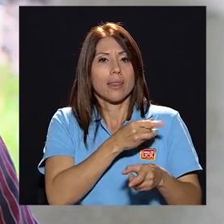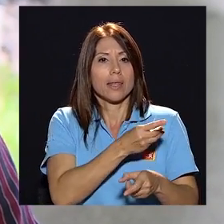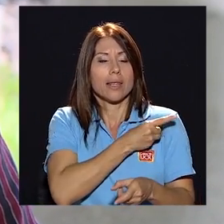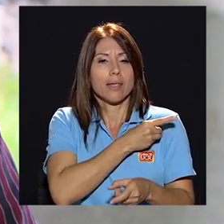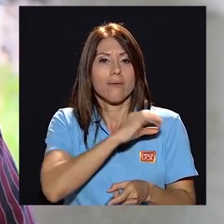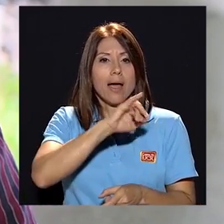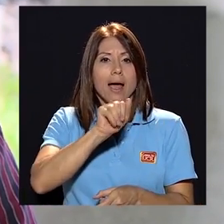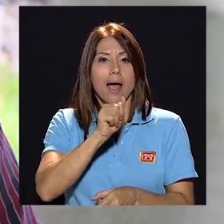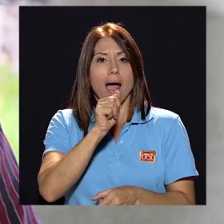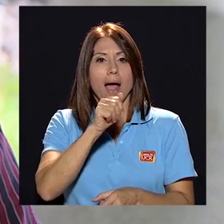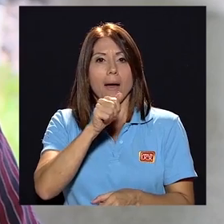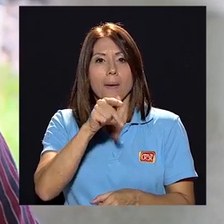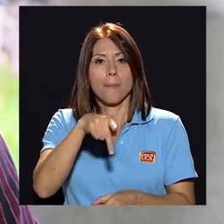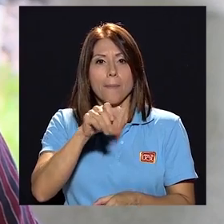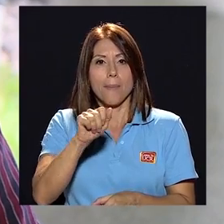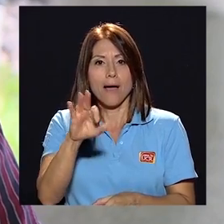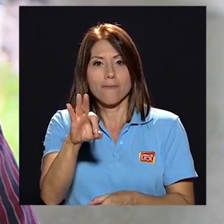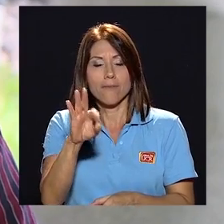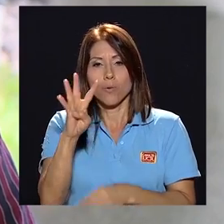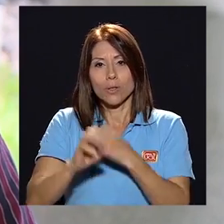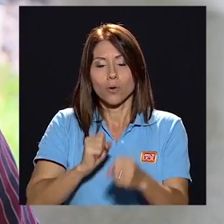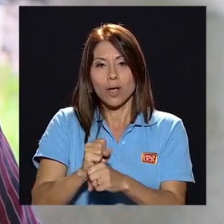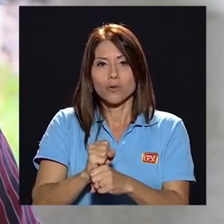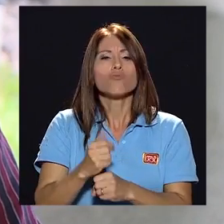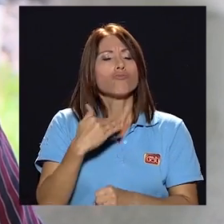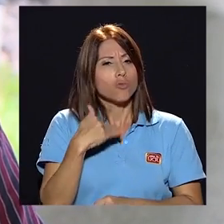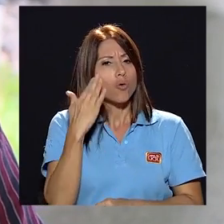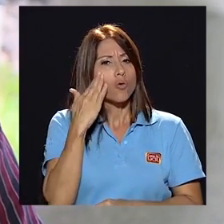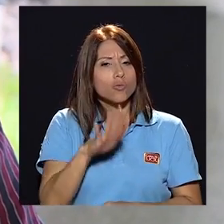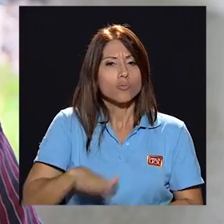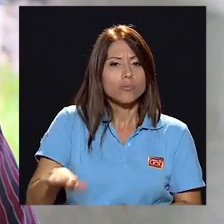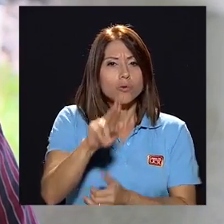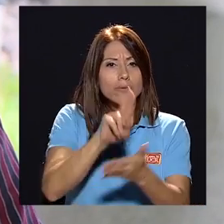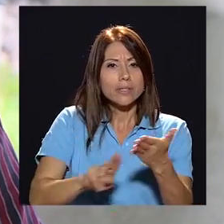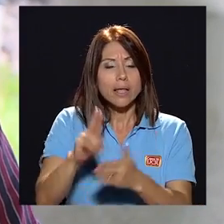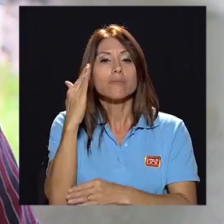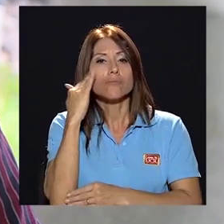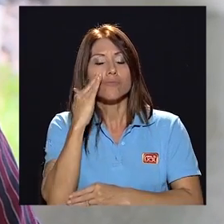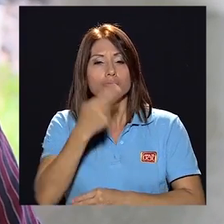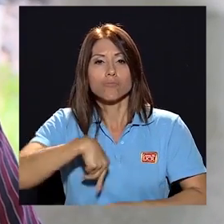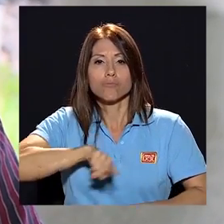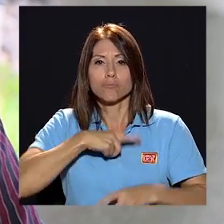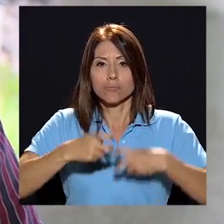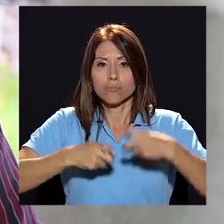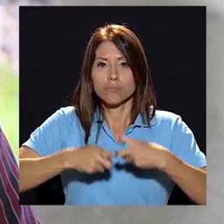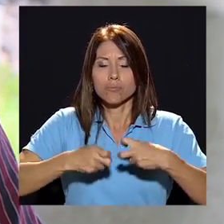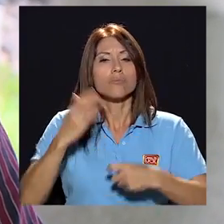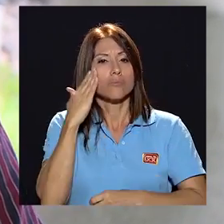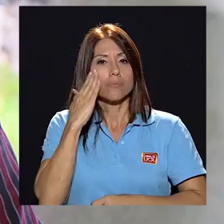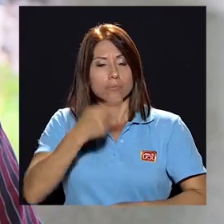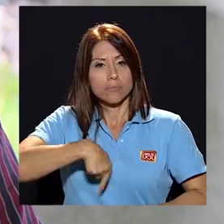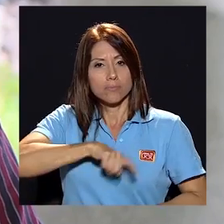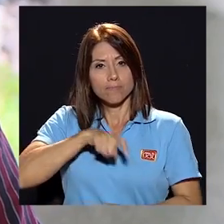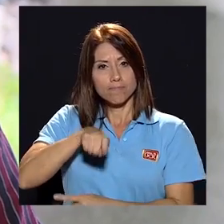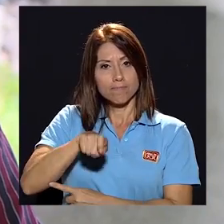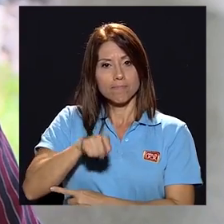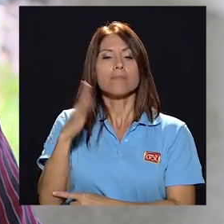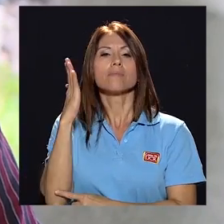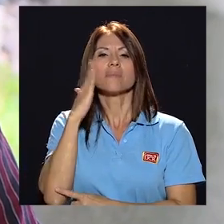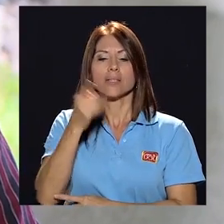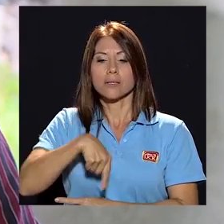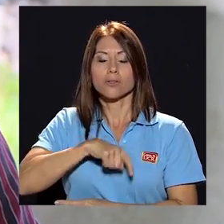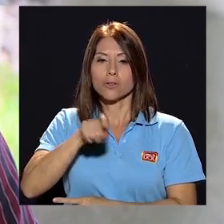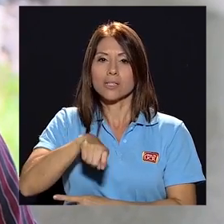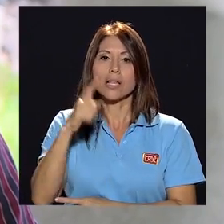durante cuatro años conozco la universidad conozco nuestros problemas conozco nuestras necesidades y sé lo que nosotros